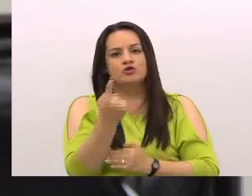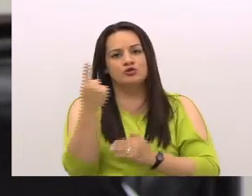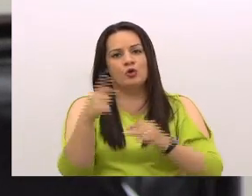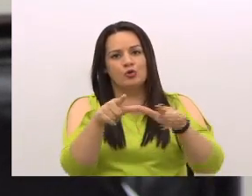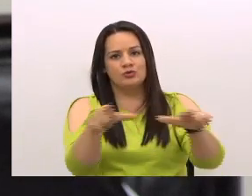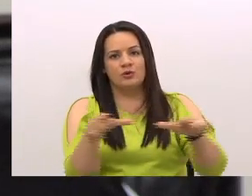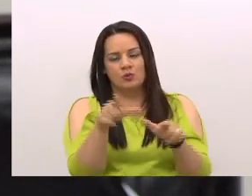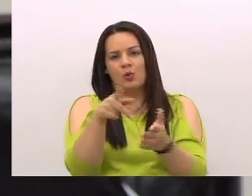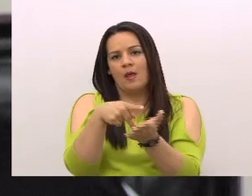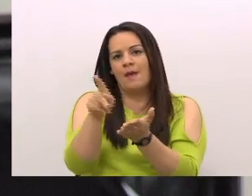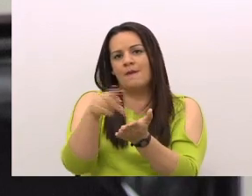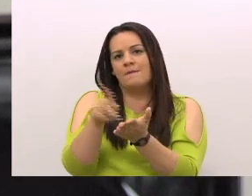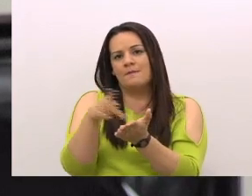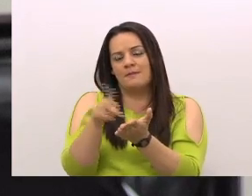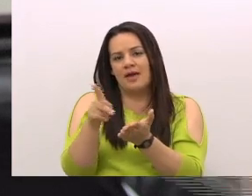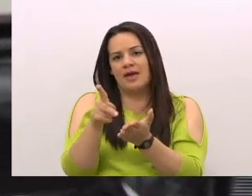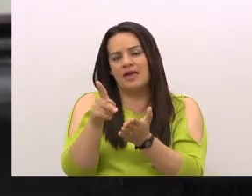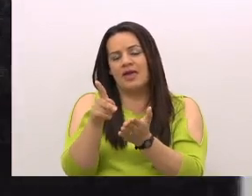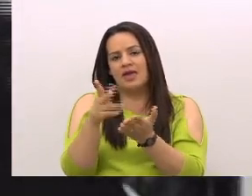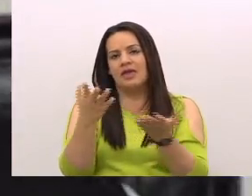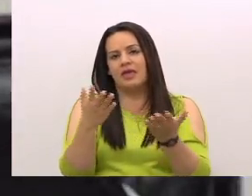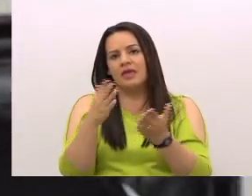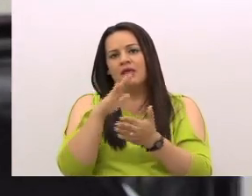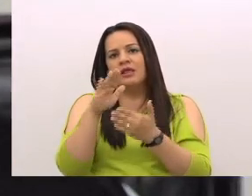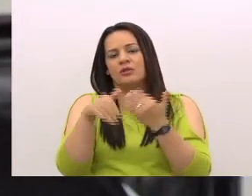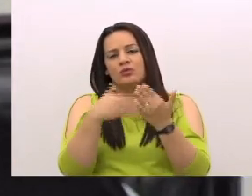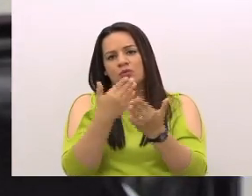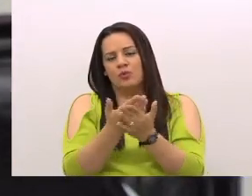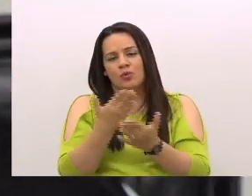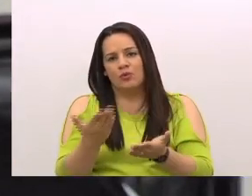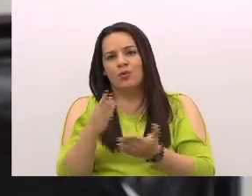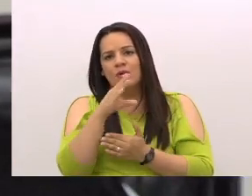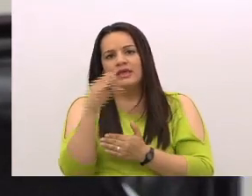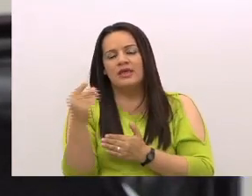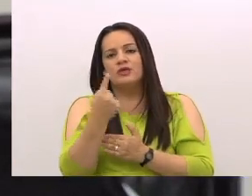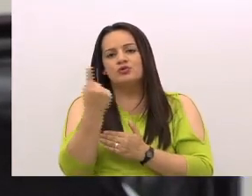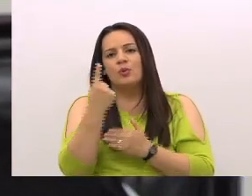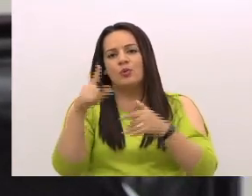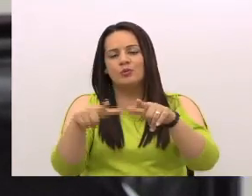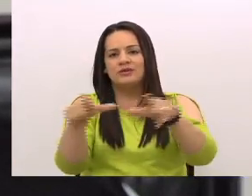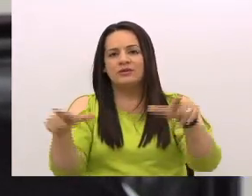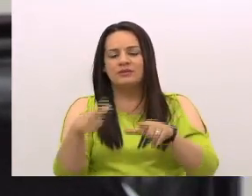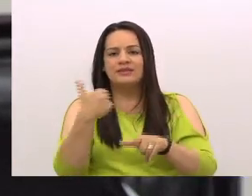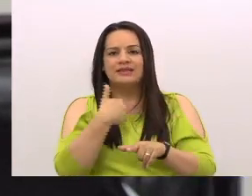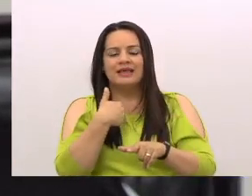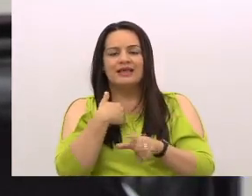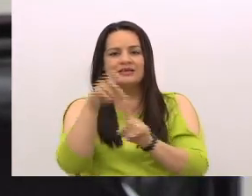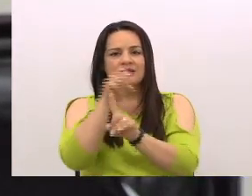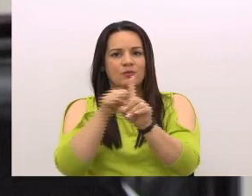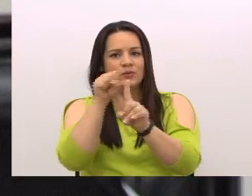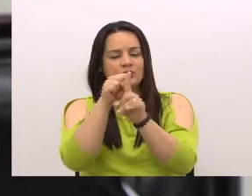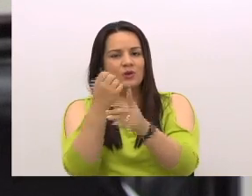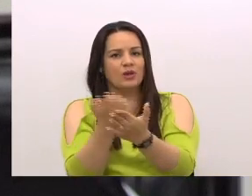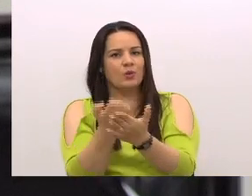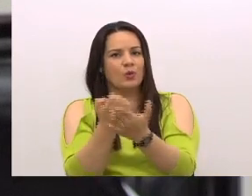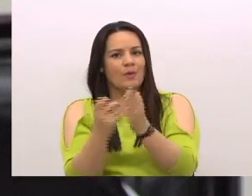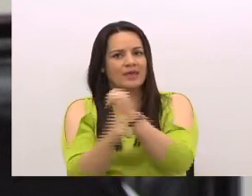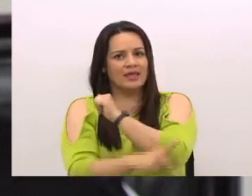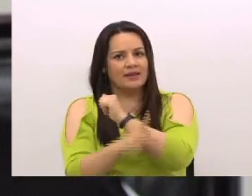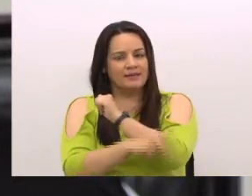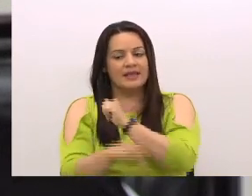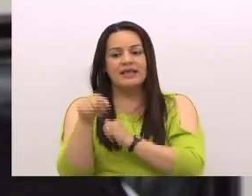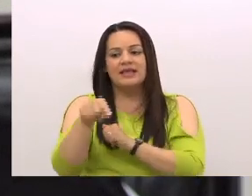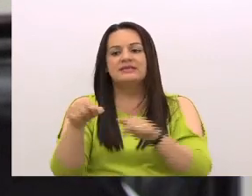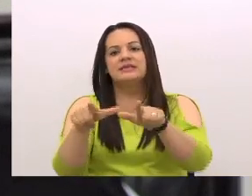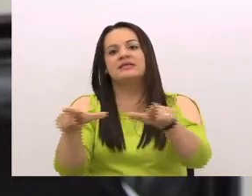pague los platos rotos y que solo un sector sostenga la situación económica del país y sea ese sector